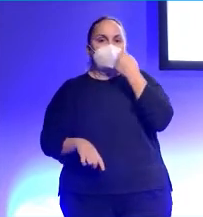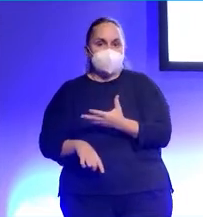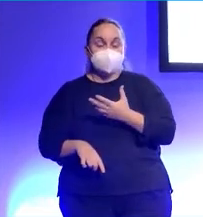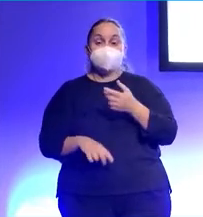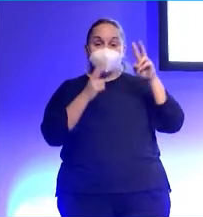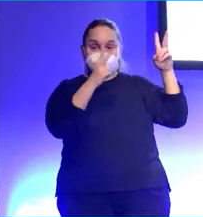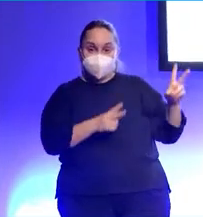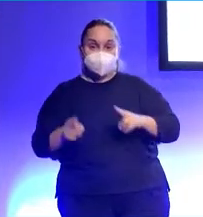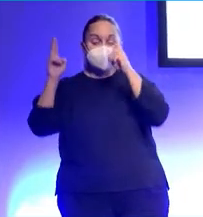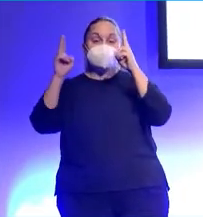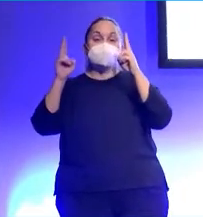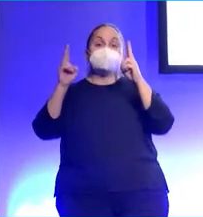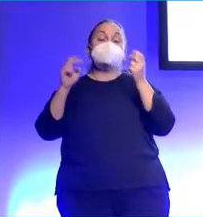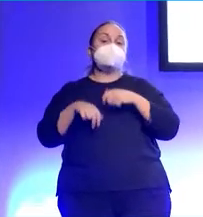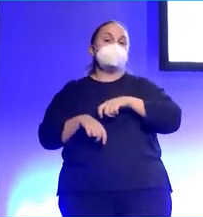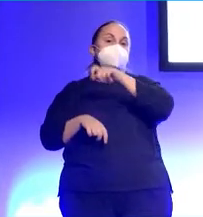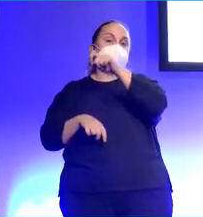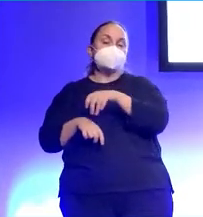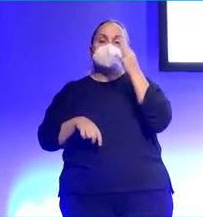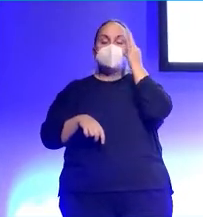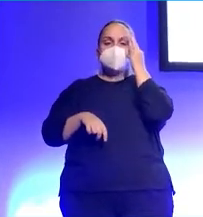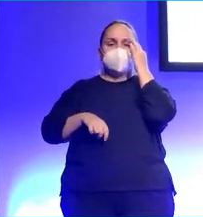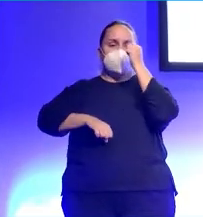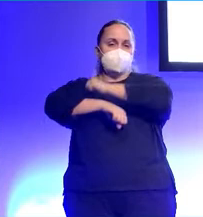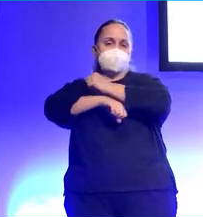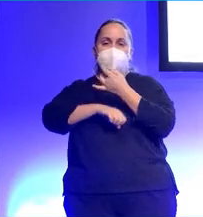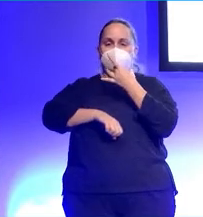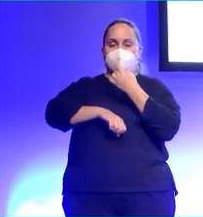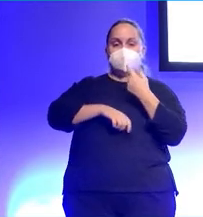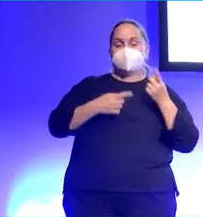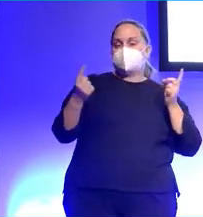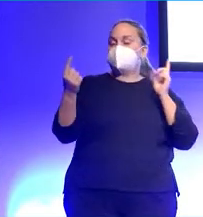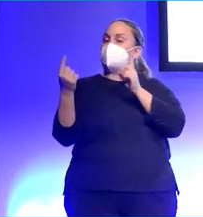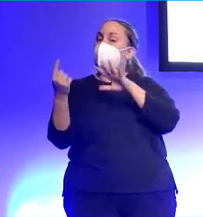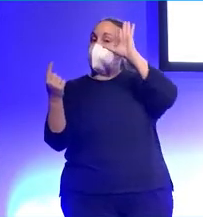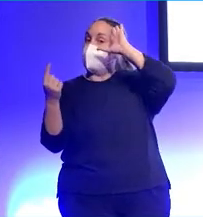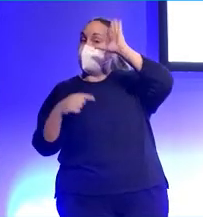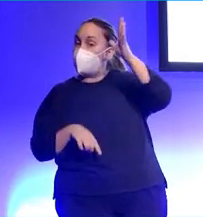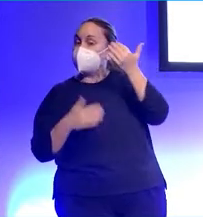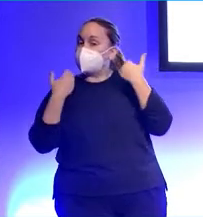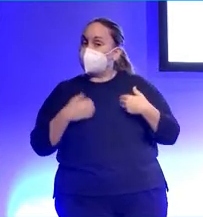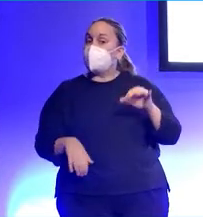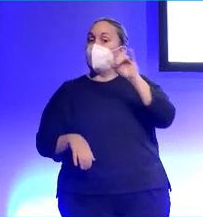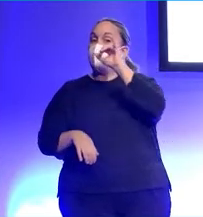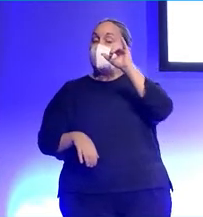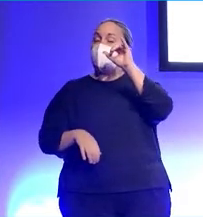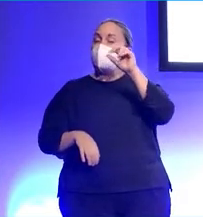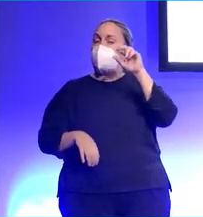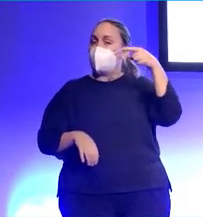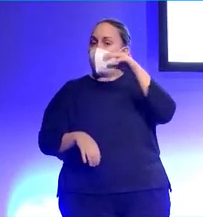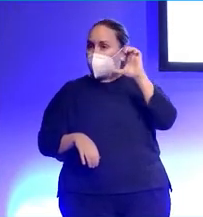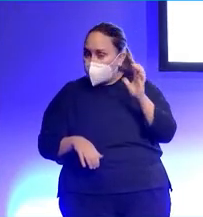se acerca a la barra del bar, hay una chica rubia muy llamativa, y le dice, hola, soy George, ¿cómo le dijo?